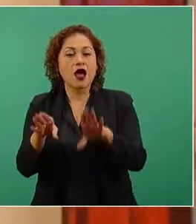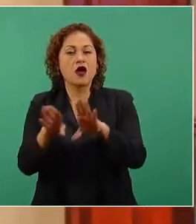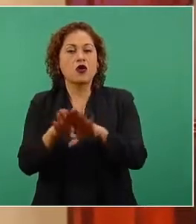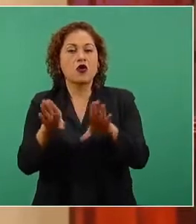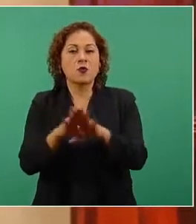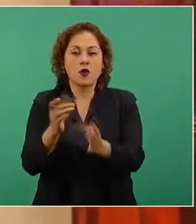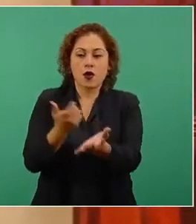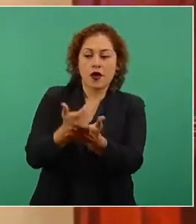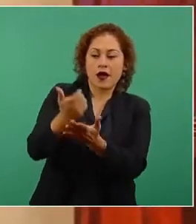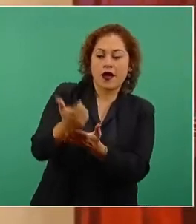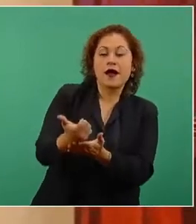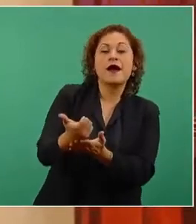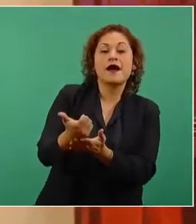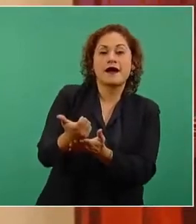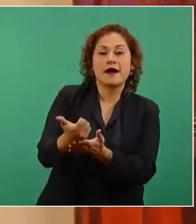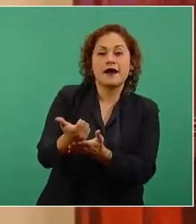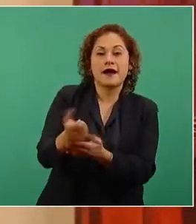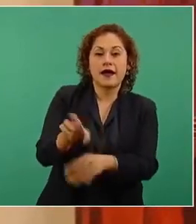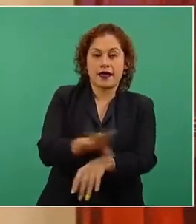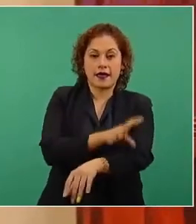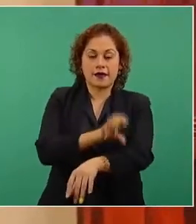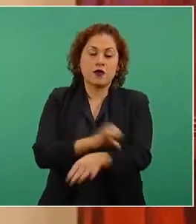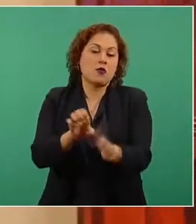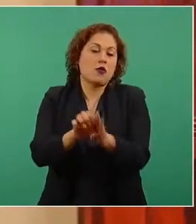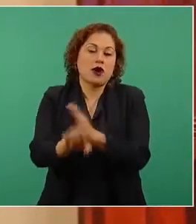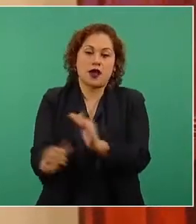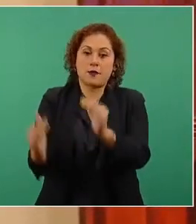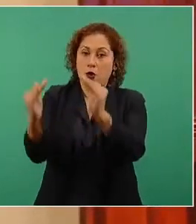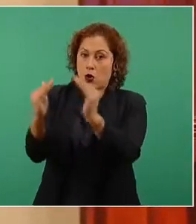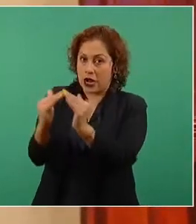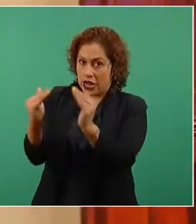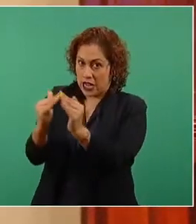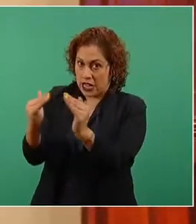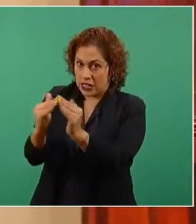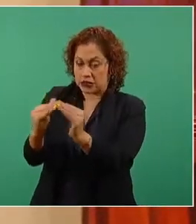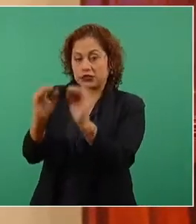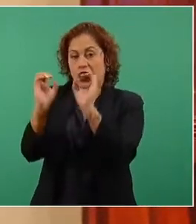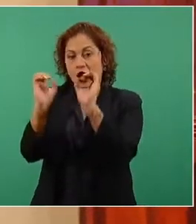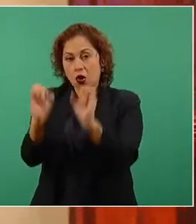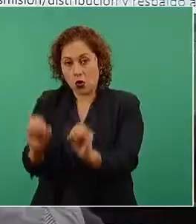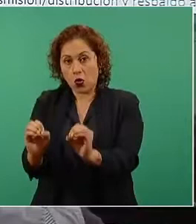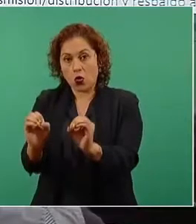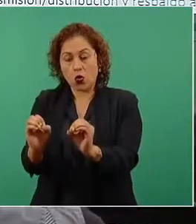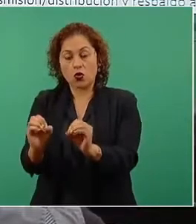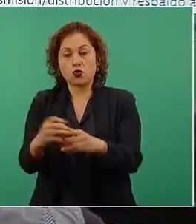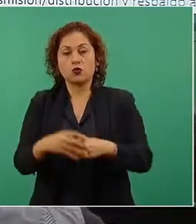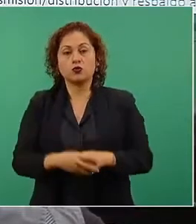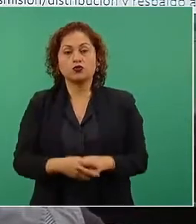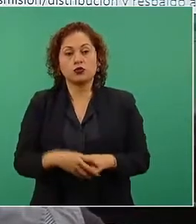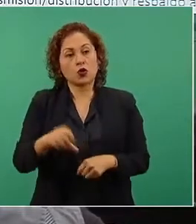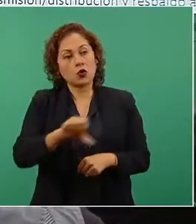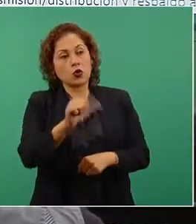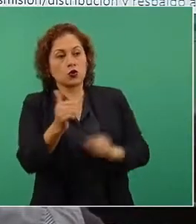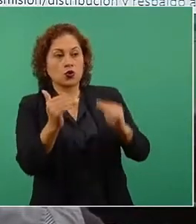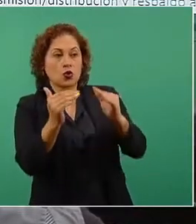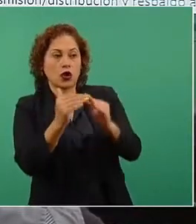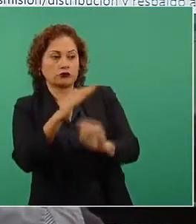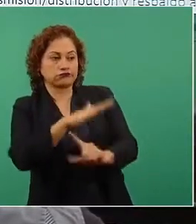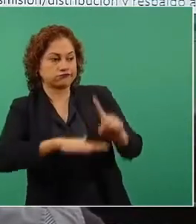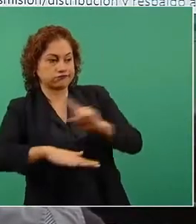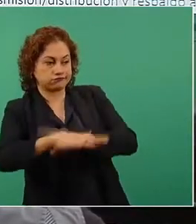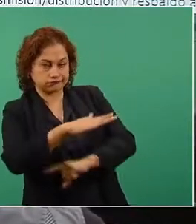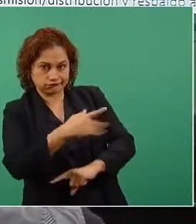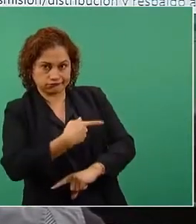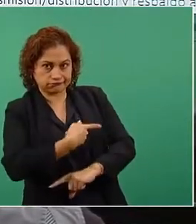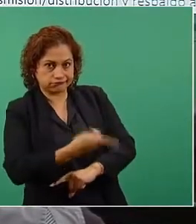que pagaría un hogar de clase media, un hogar, digamos, en una situación popular, es decir,